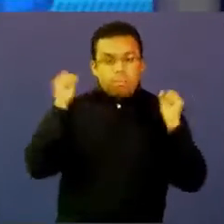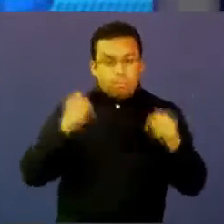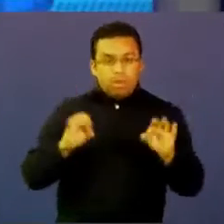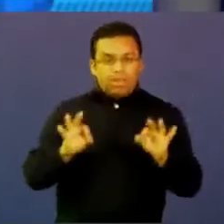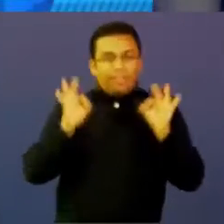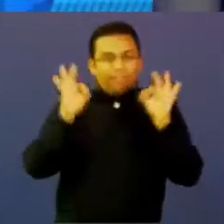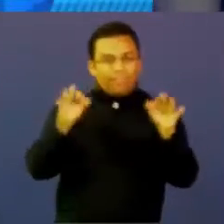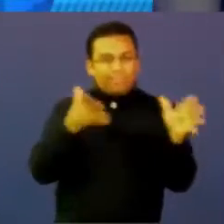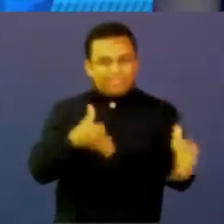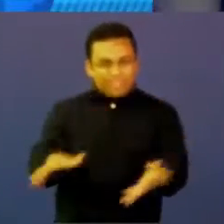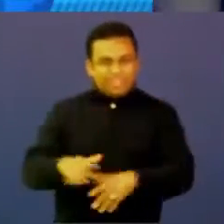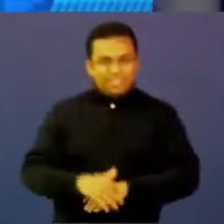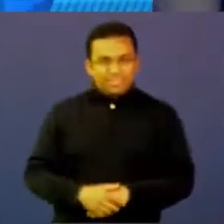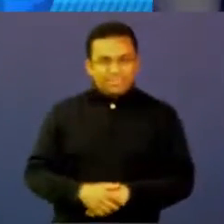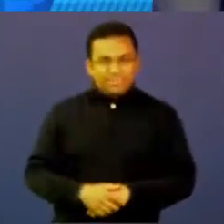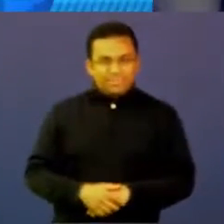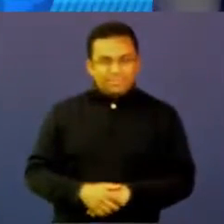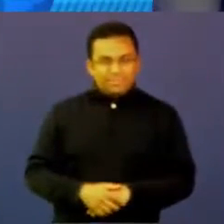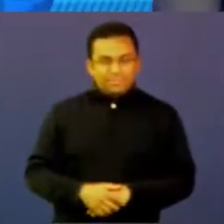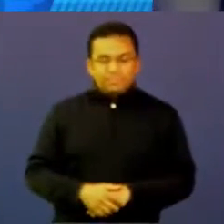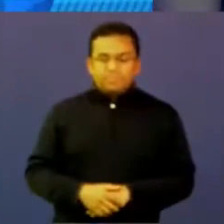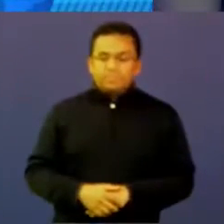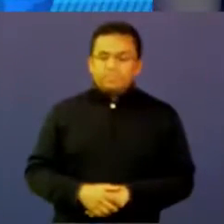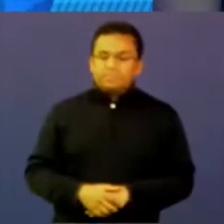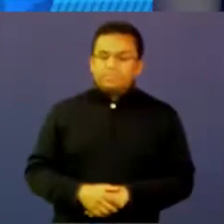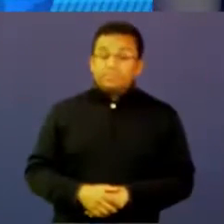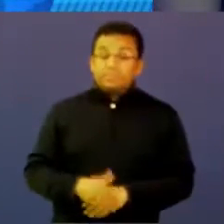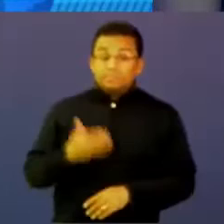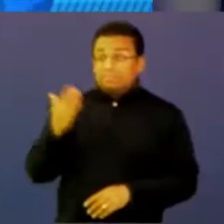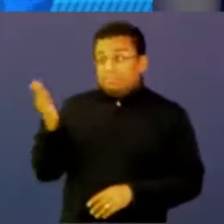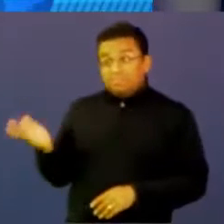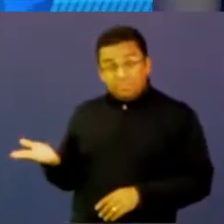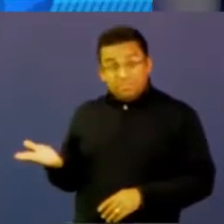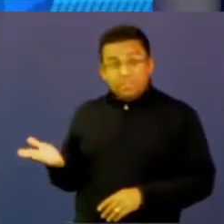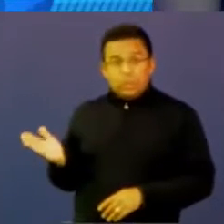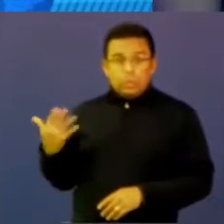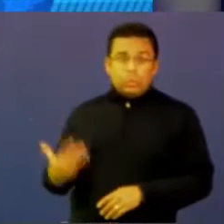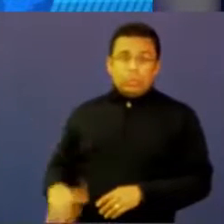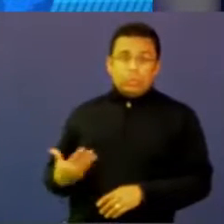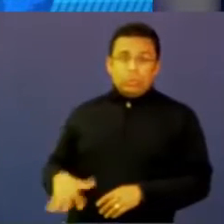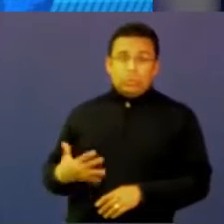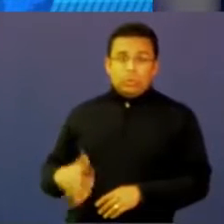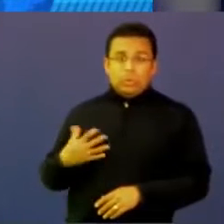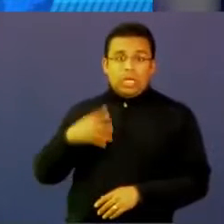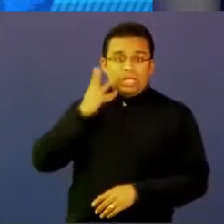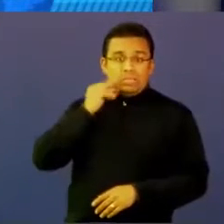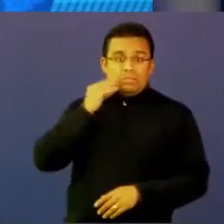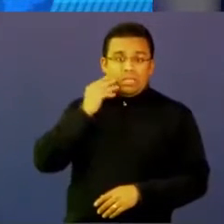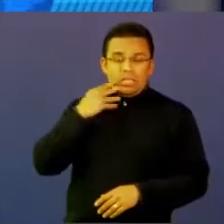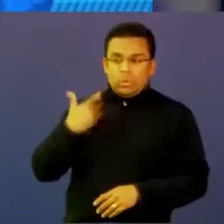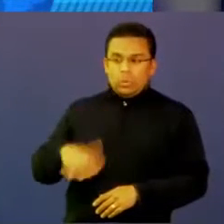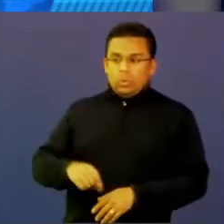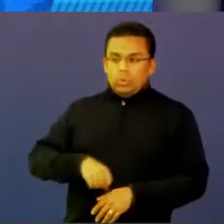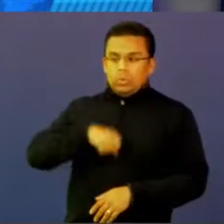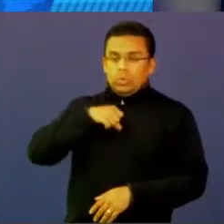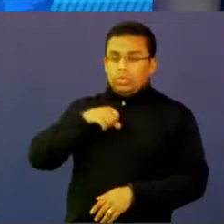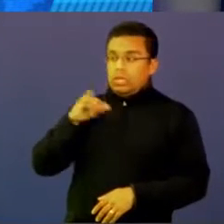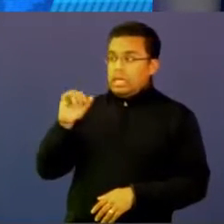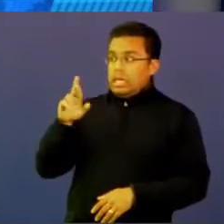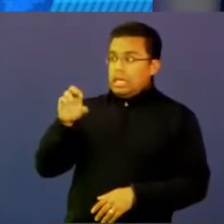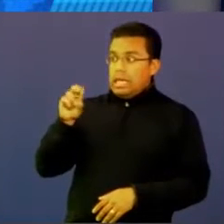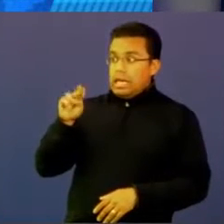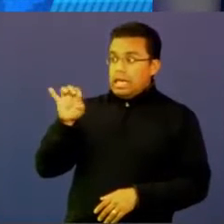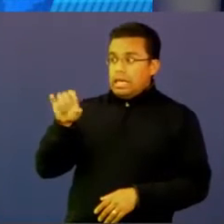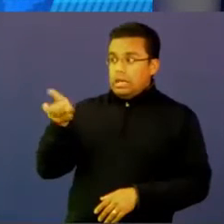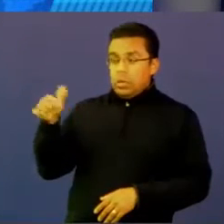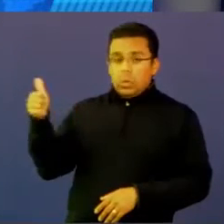nada, como ven, es una experta de la que me siento completamente orgullosa, Irene, por estar